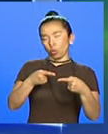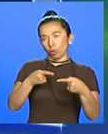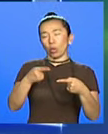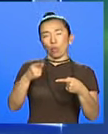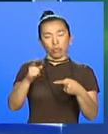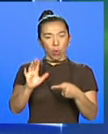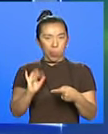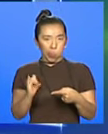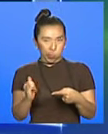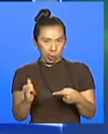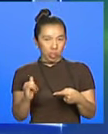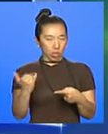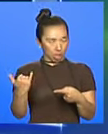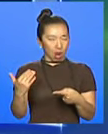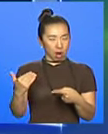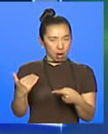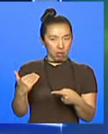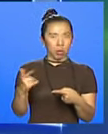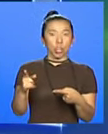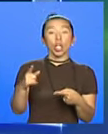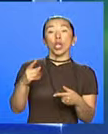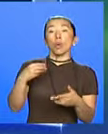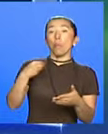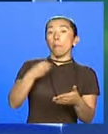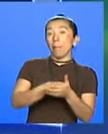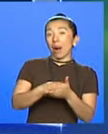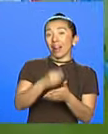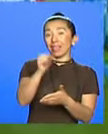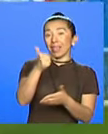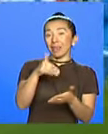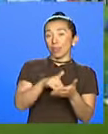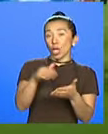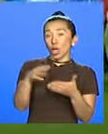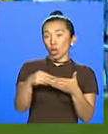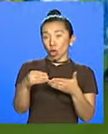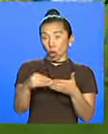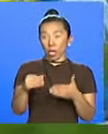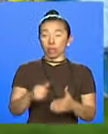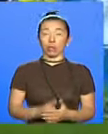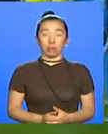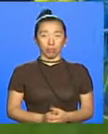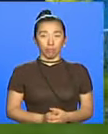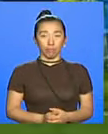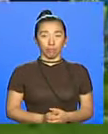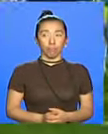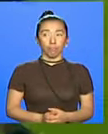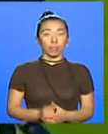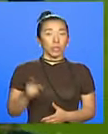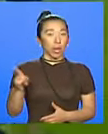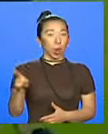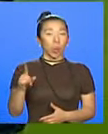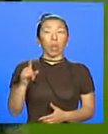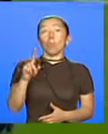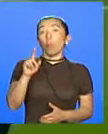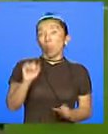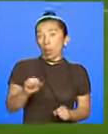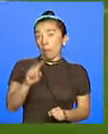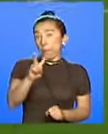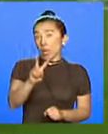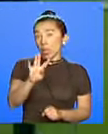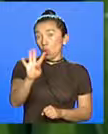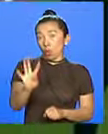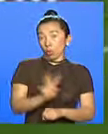de suspensión automática ya impuesto, y una multa de 10 mil dólares. La verde amarela tiene 24 horas para presentar la apelación por